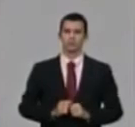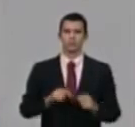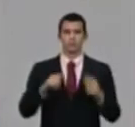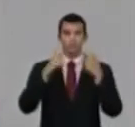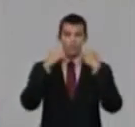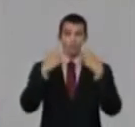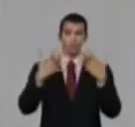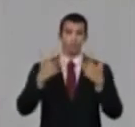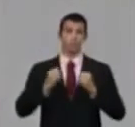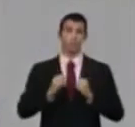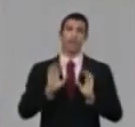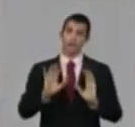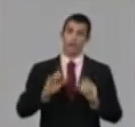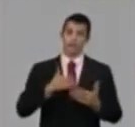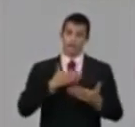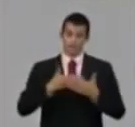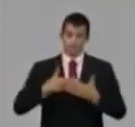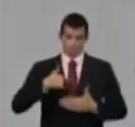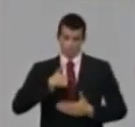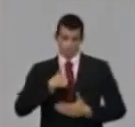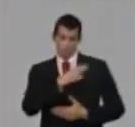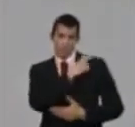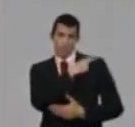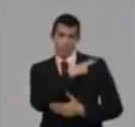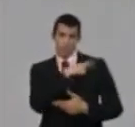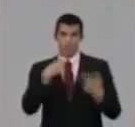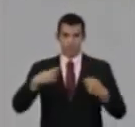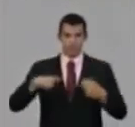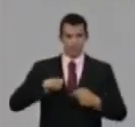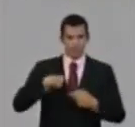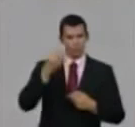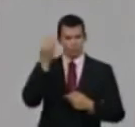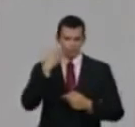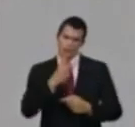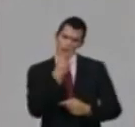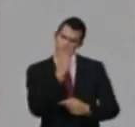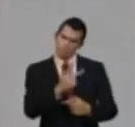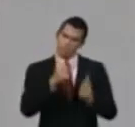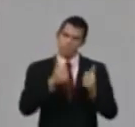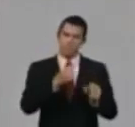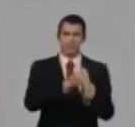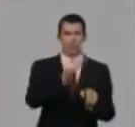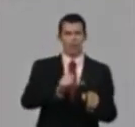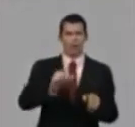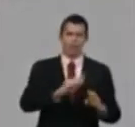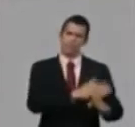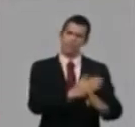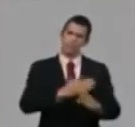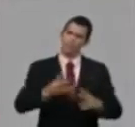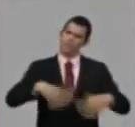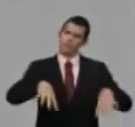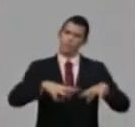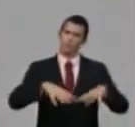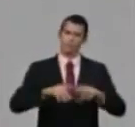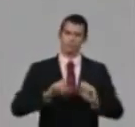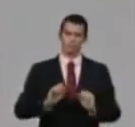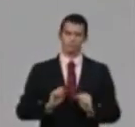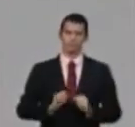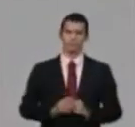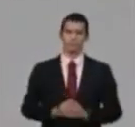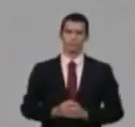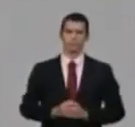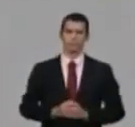que proteger a esos dos trabajadores. Yo quisiera finalmente decirte que nosotros agradecemos